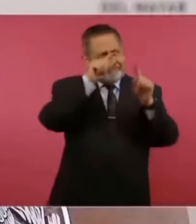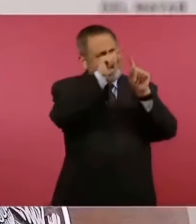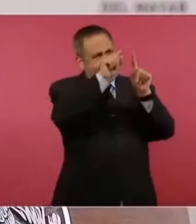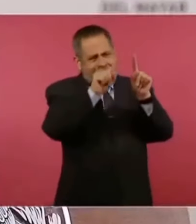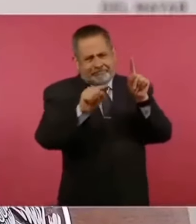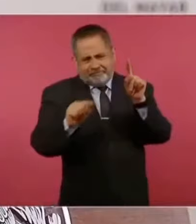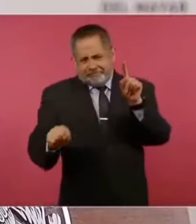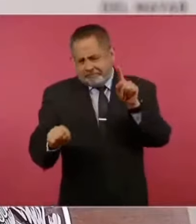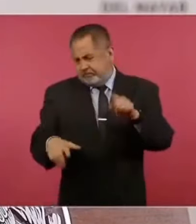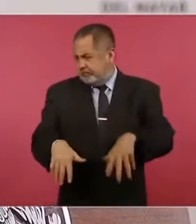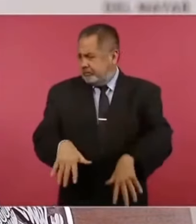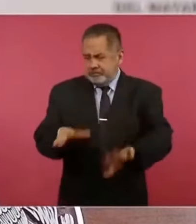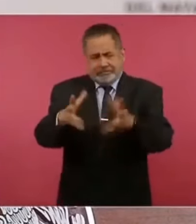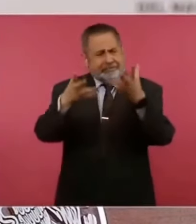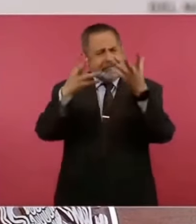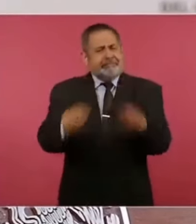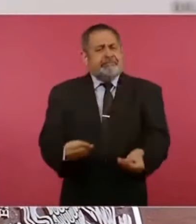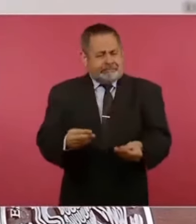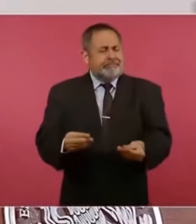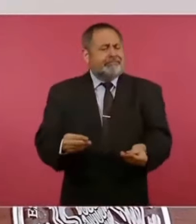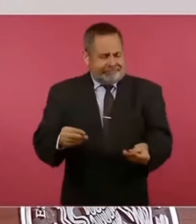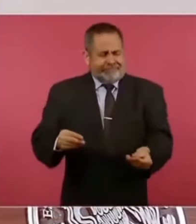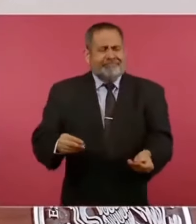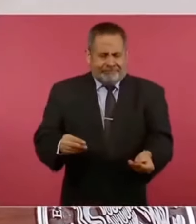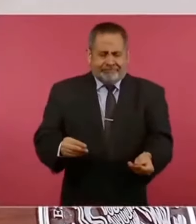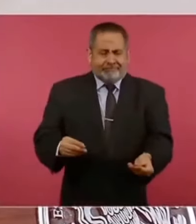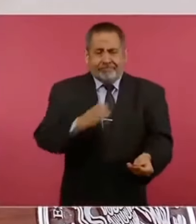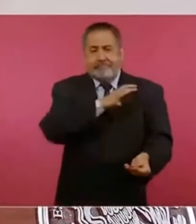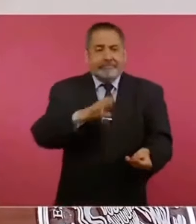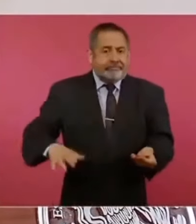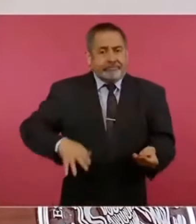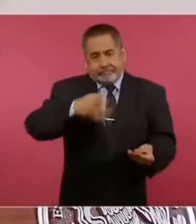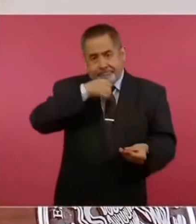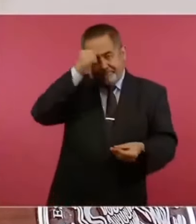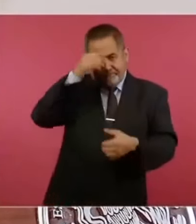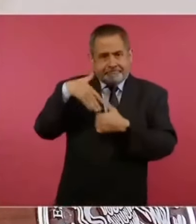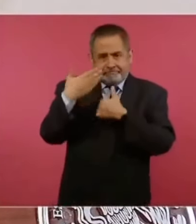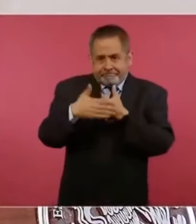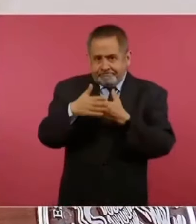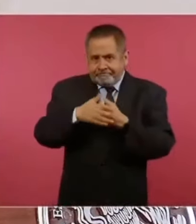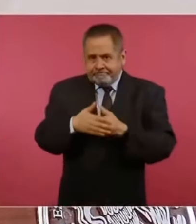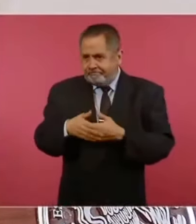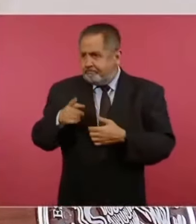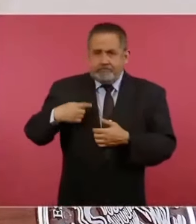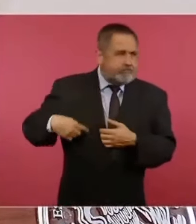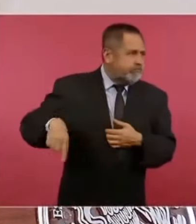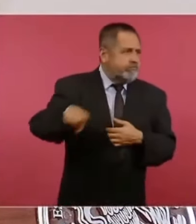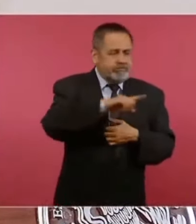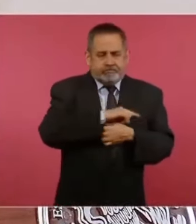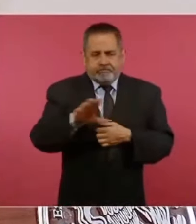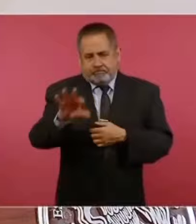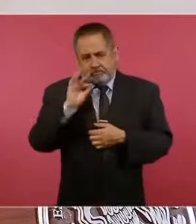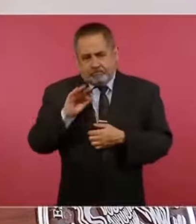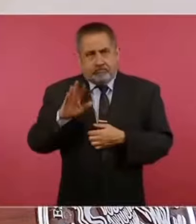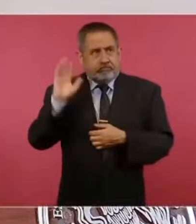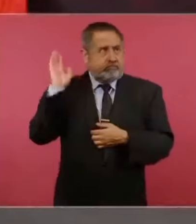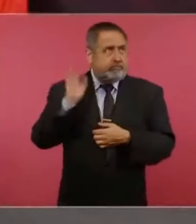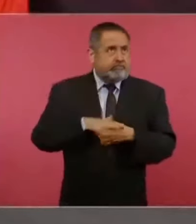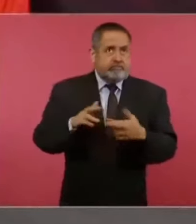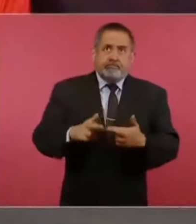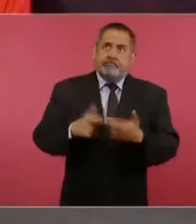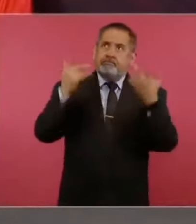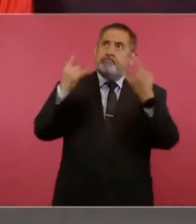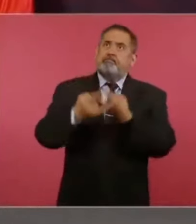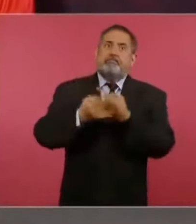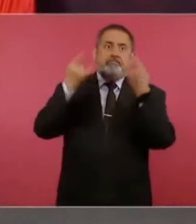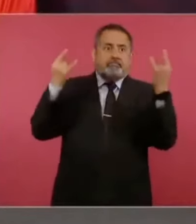Es de las más grandes, si no es que la más grande en la